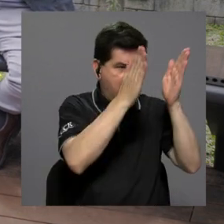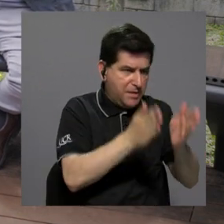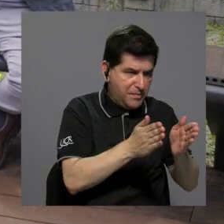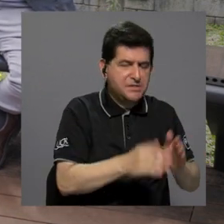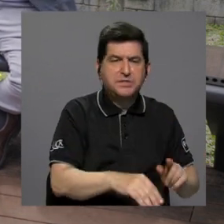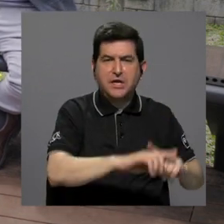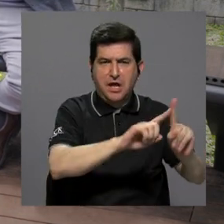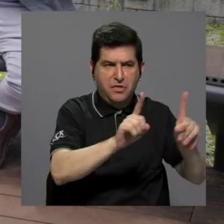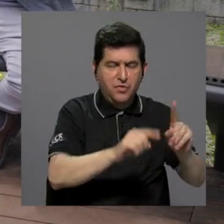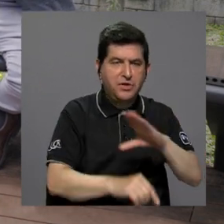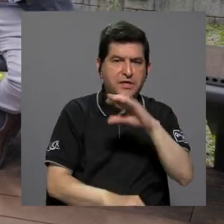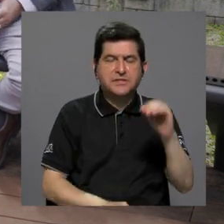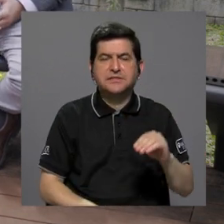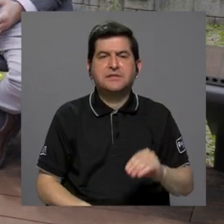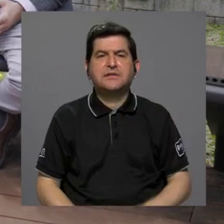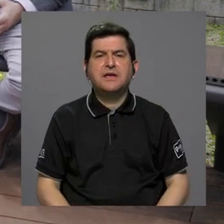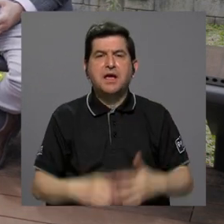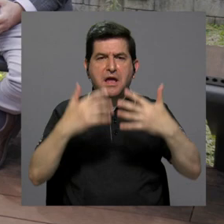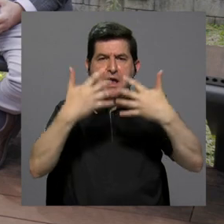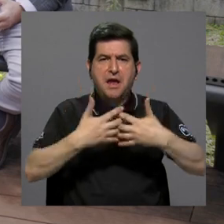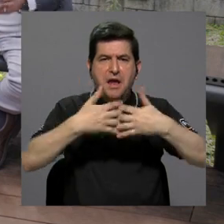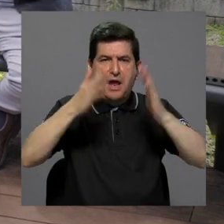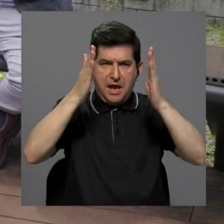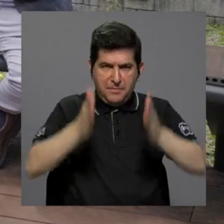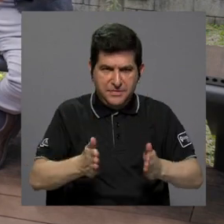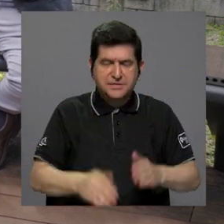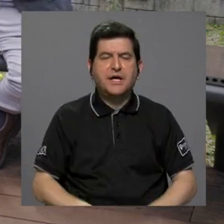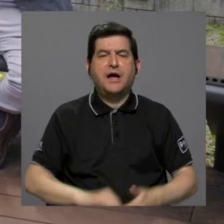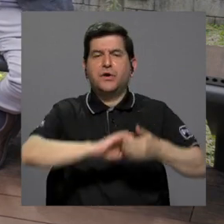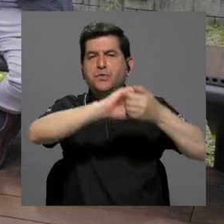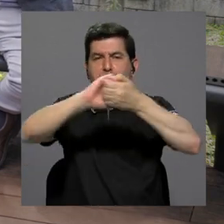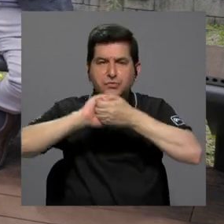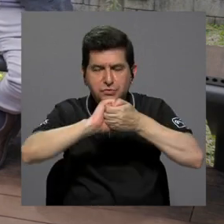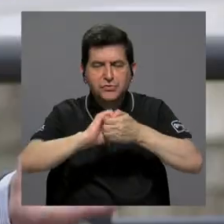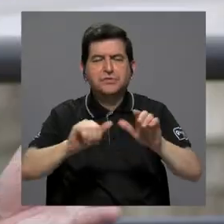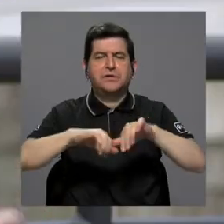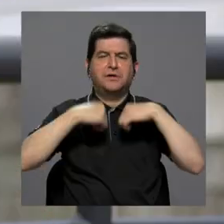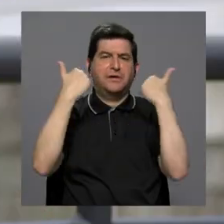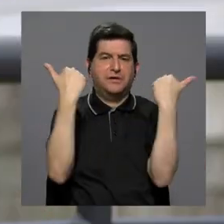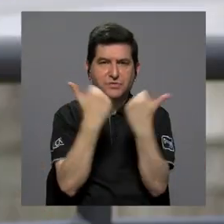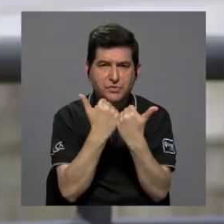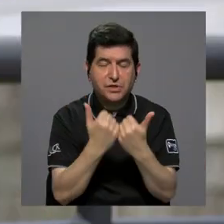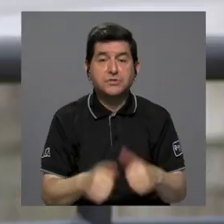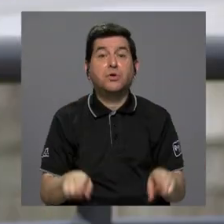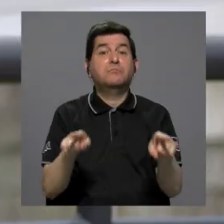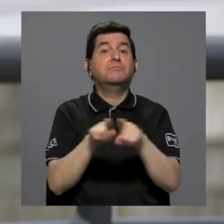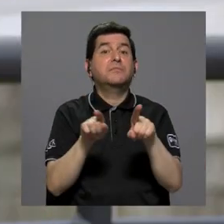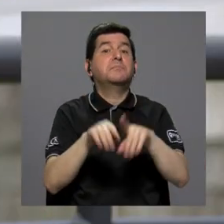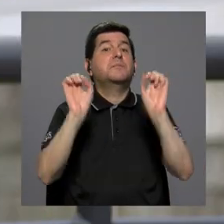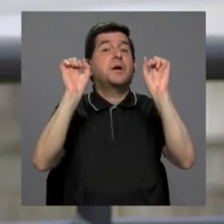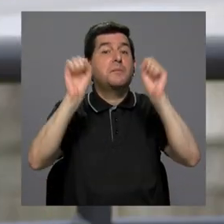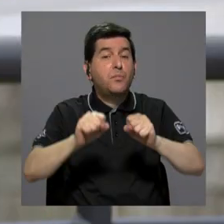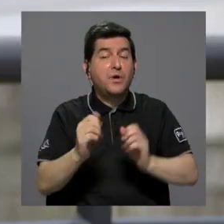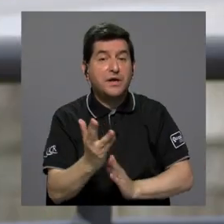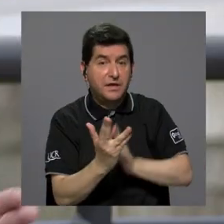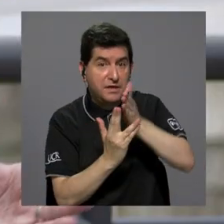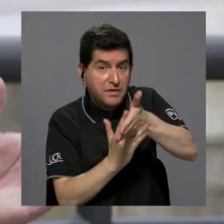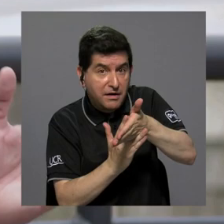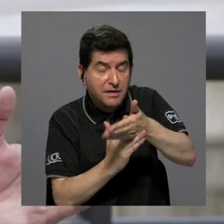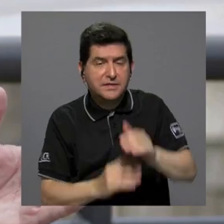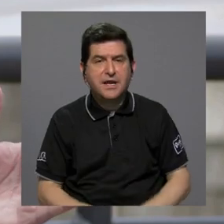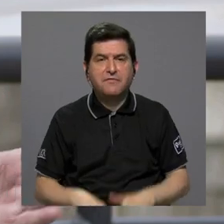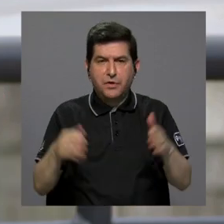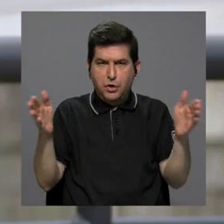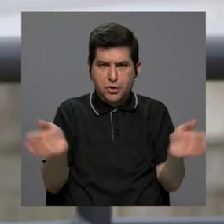entre investigadores e investigadoras y empresarios o empresarias, cooperativas, asociaciones, o también puede ser por medio